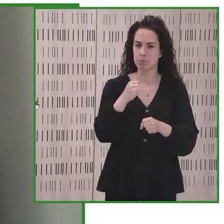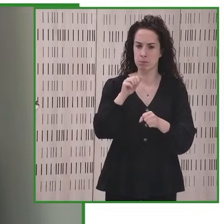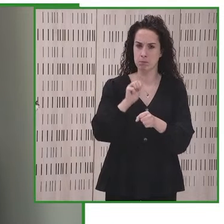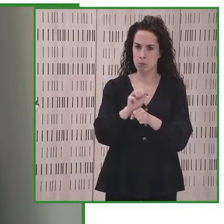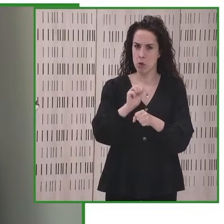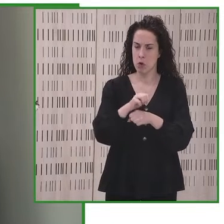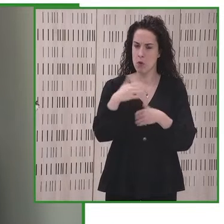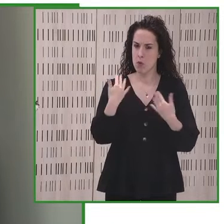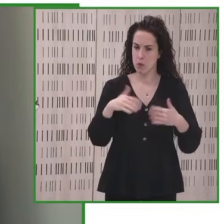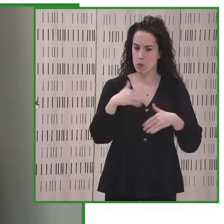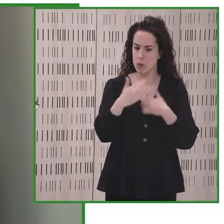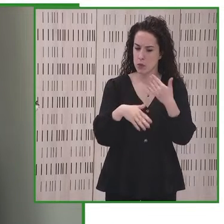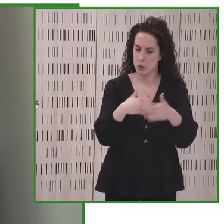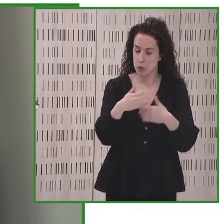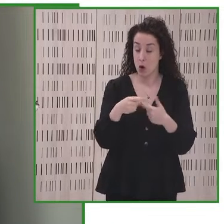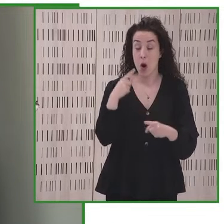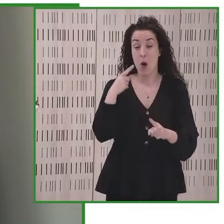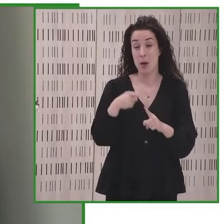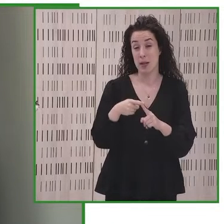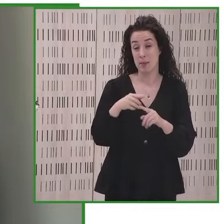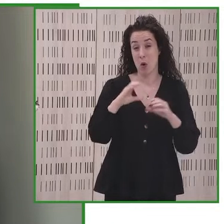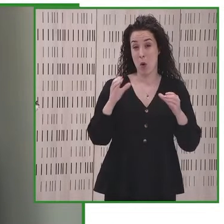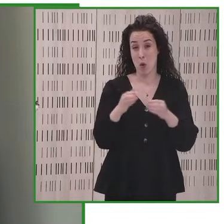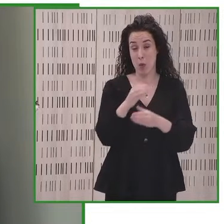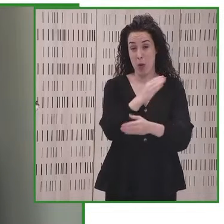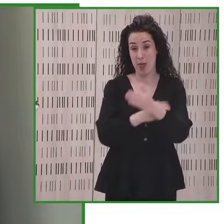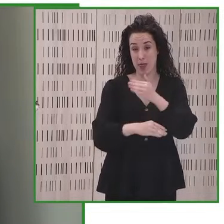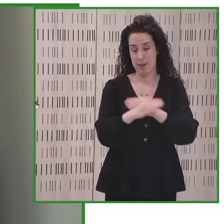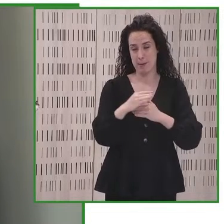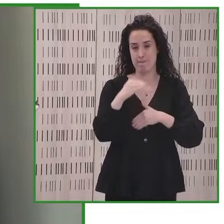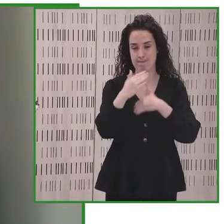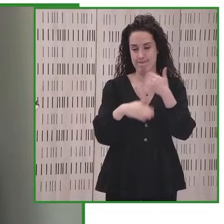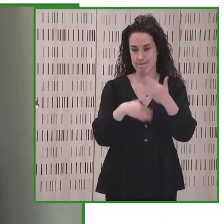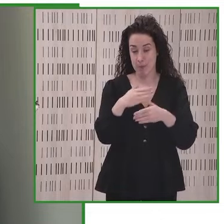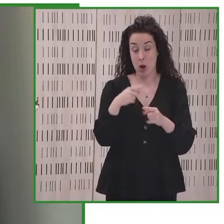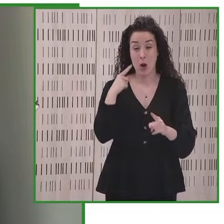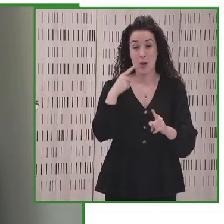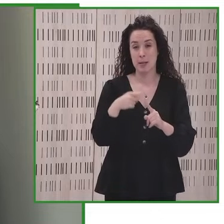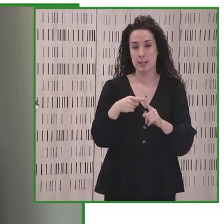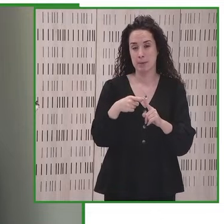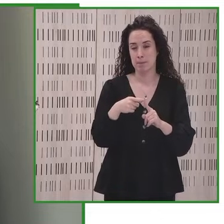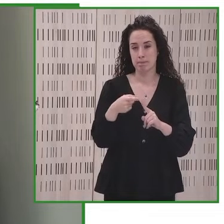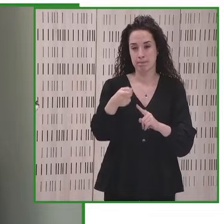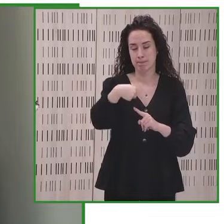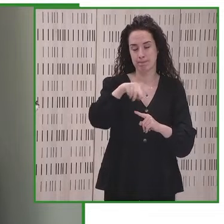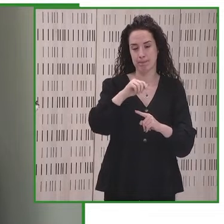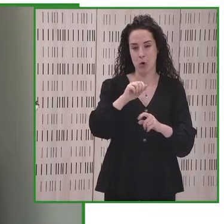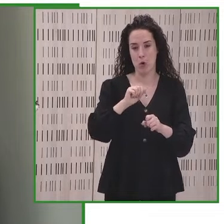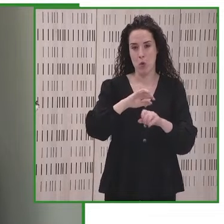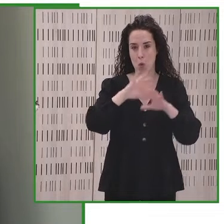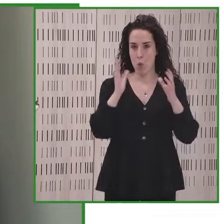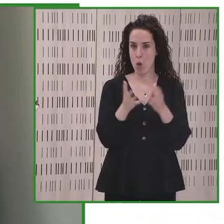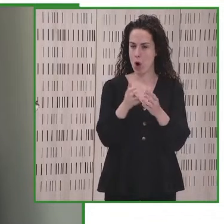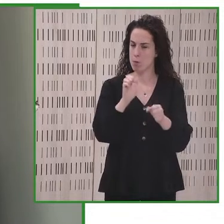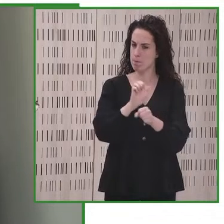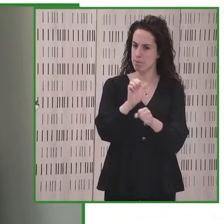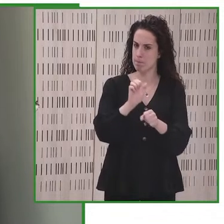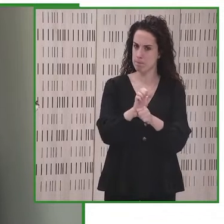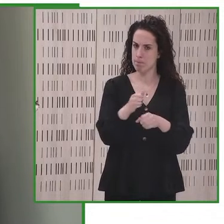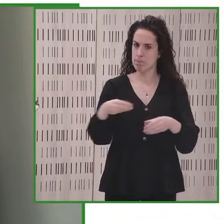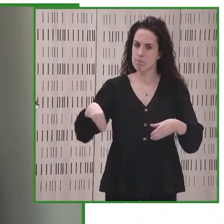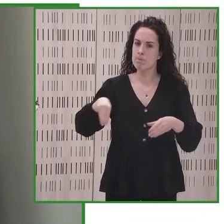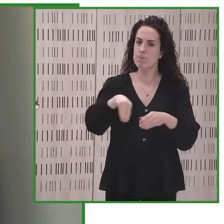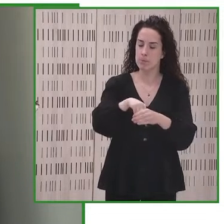la participación de este colectivo en el mercado laboral abierto con el fin de contribuir en la construcción de entornos laborales inclusivos y diversos